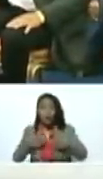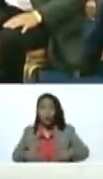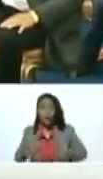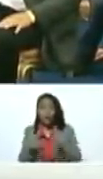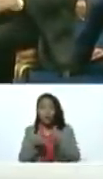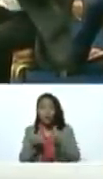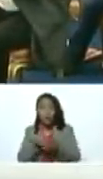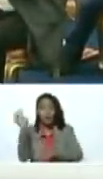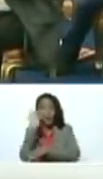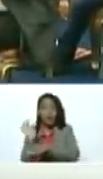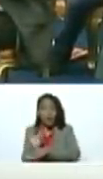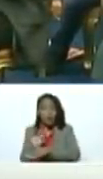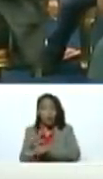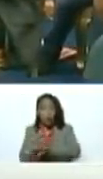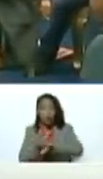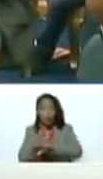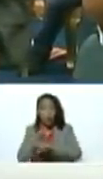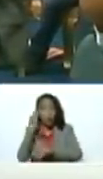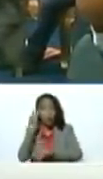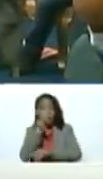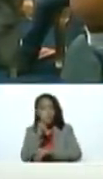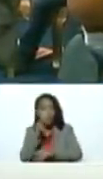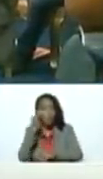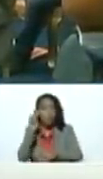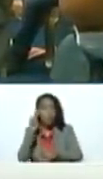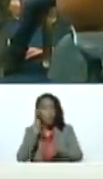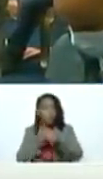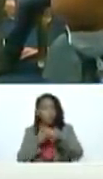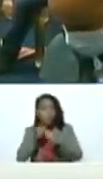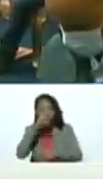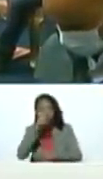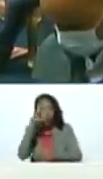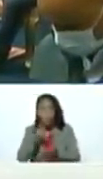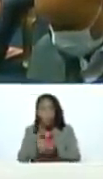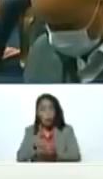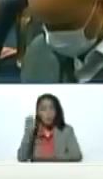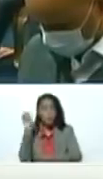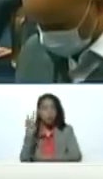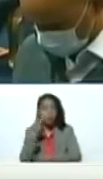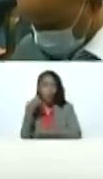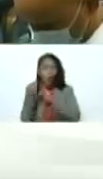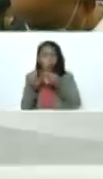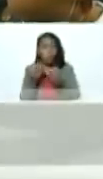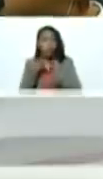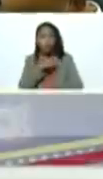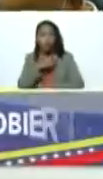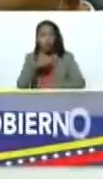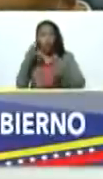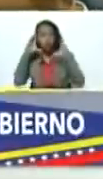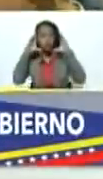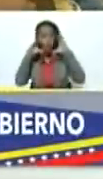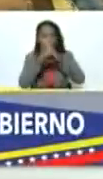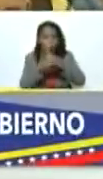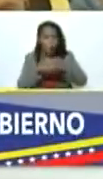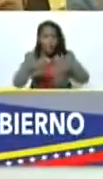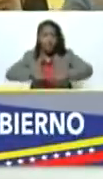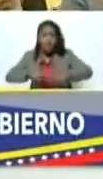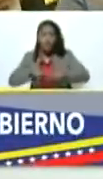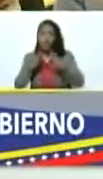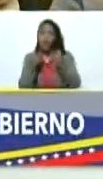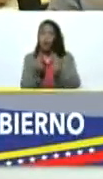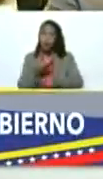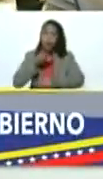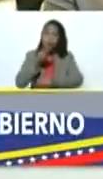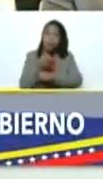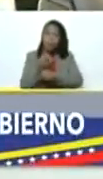Federal de Gobierno las perspectivas para el año 2022. De cómo podemos concentrar los esfuerzos, los recursos financieros